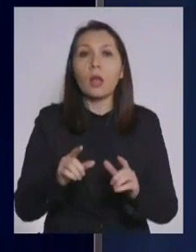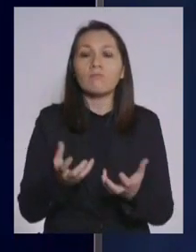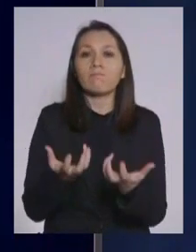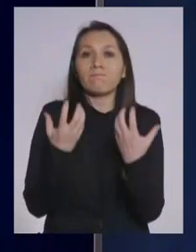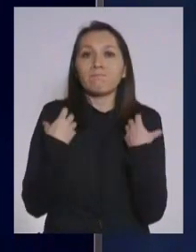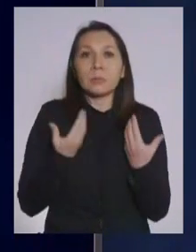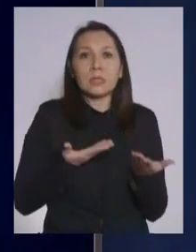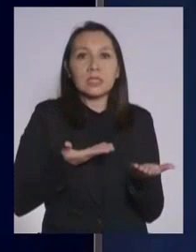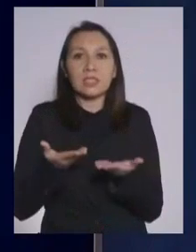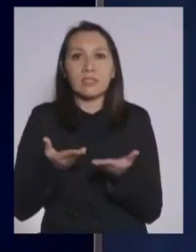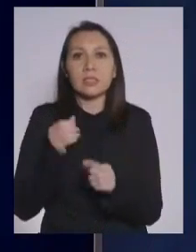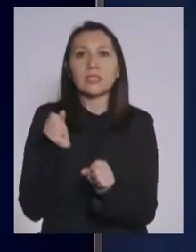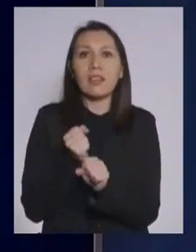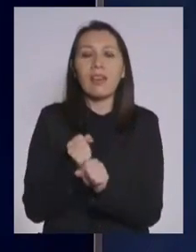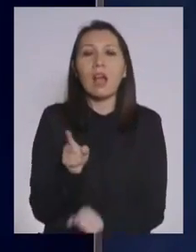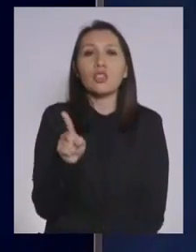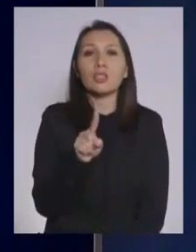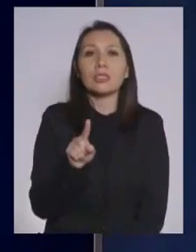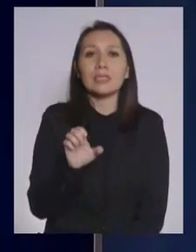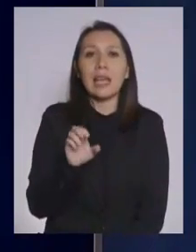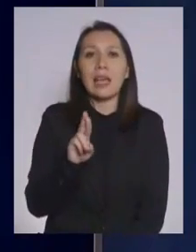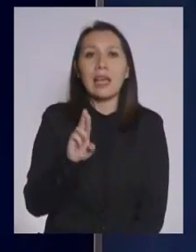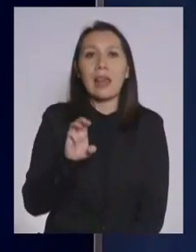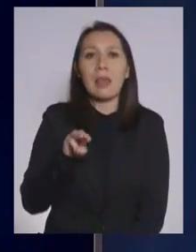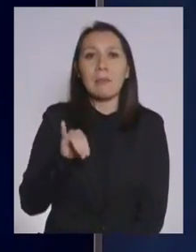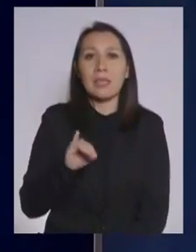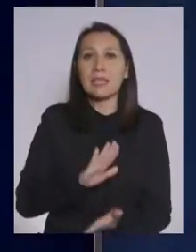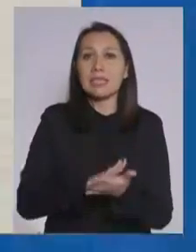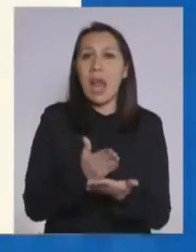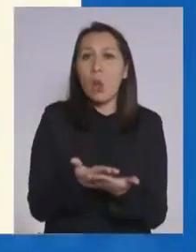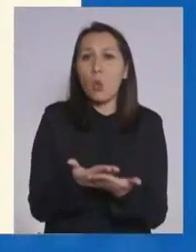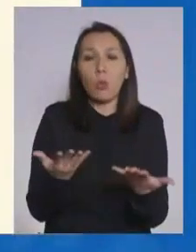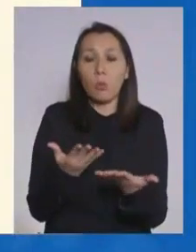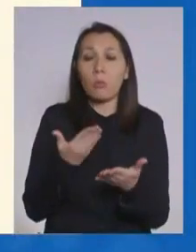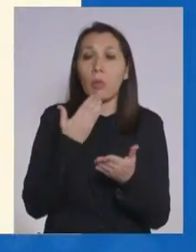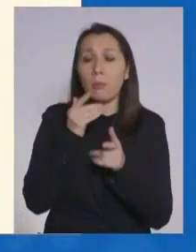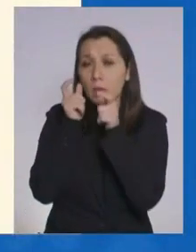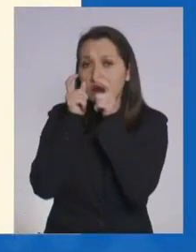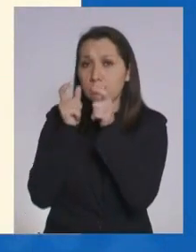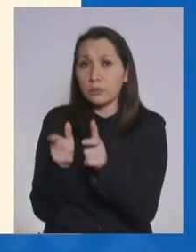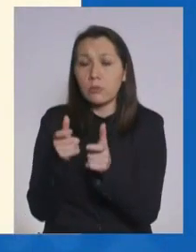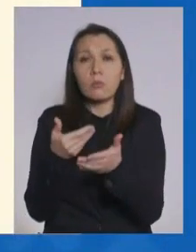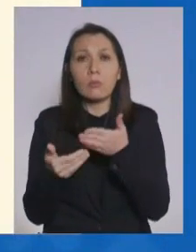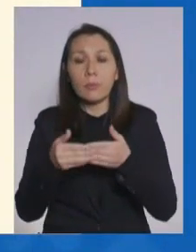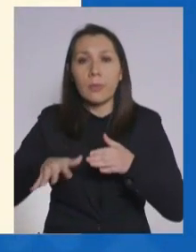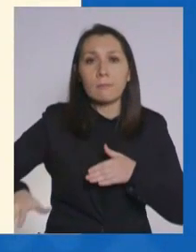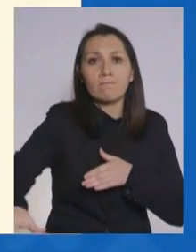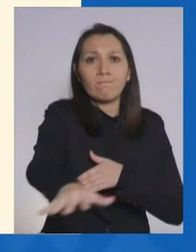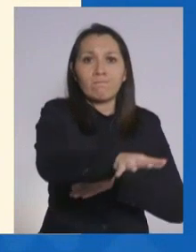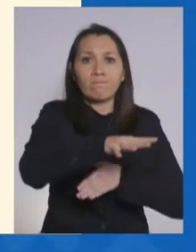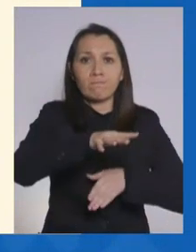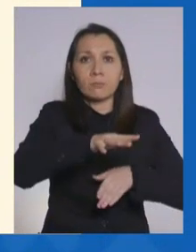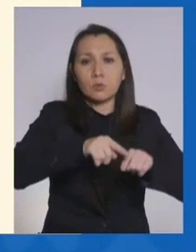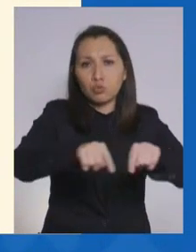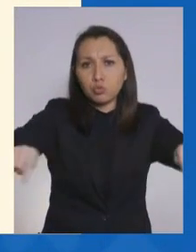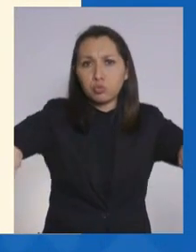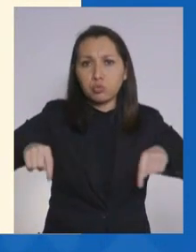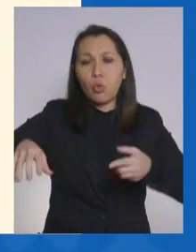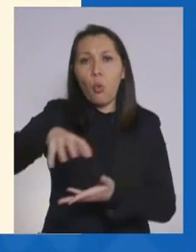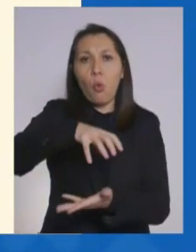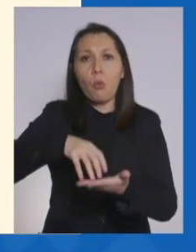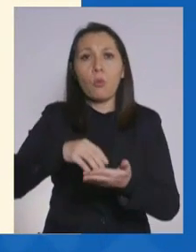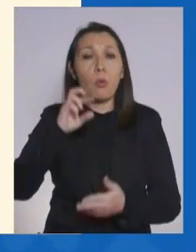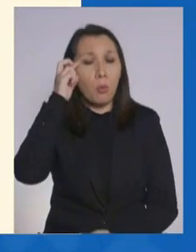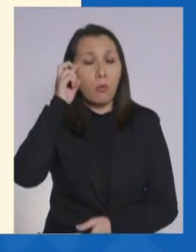Servicio en la Seremía de Salud. Y ellos van a estar fiscalizando justamente el territorio de Providencia. Y